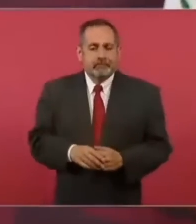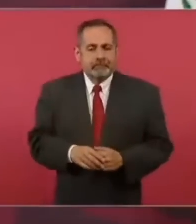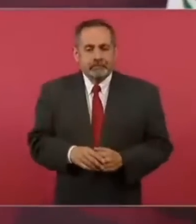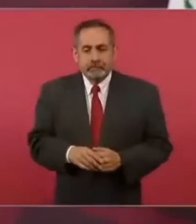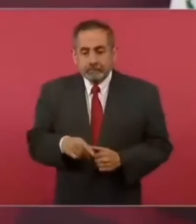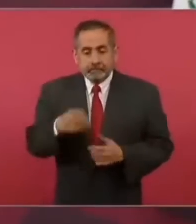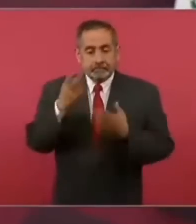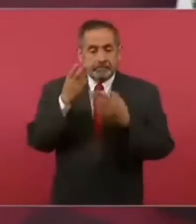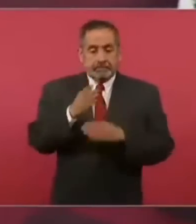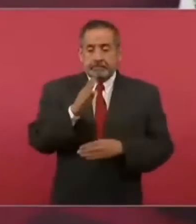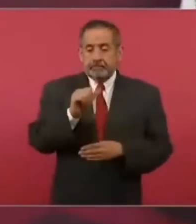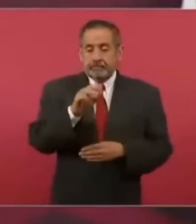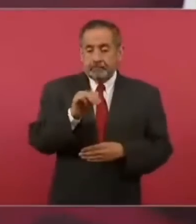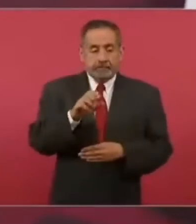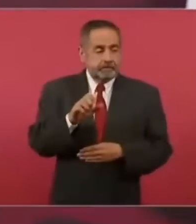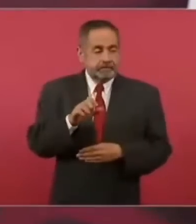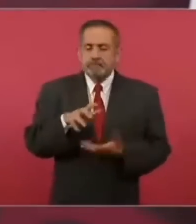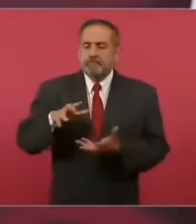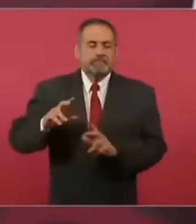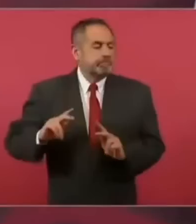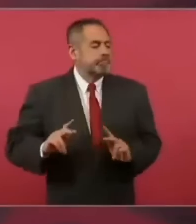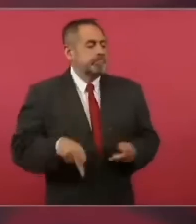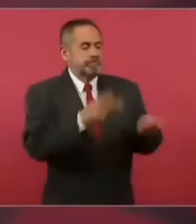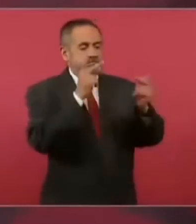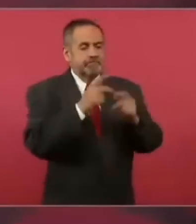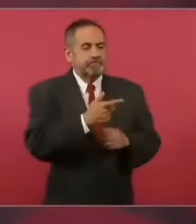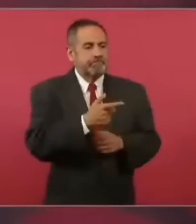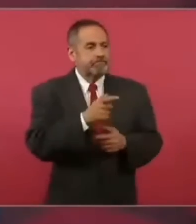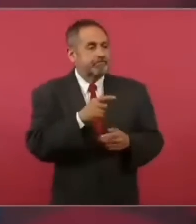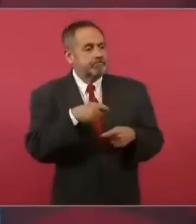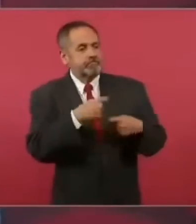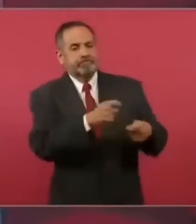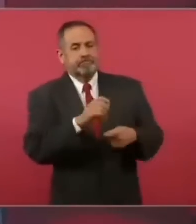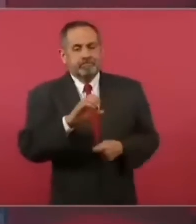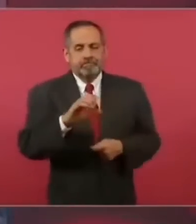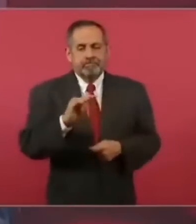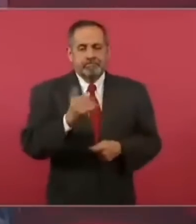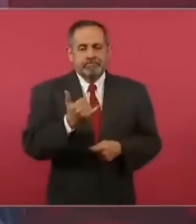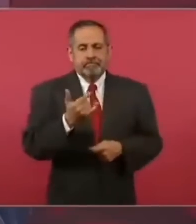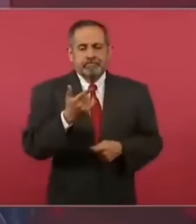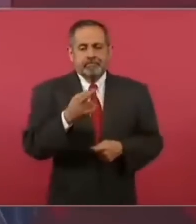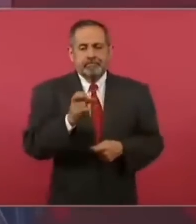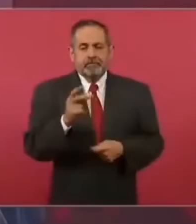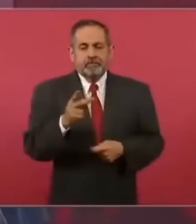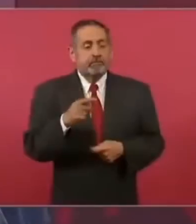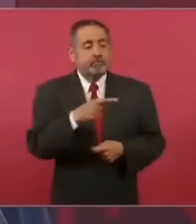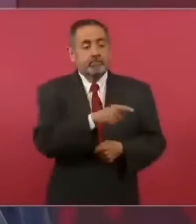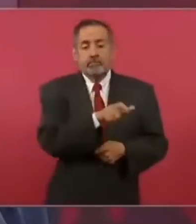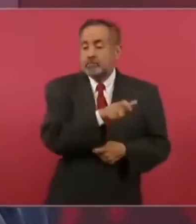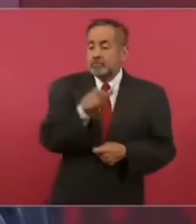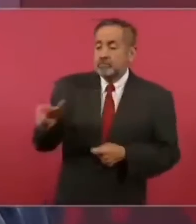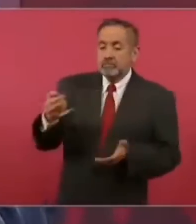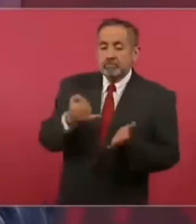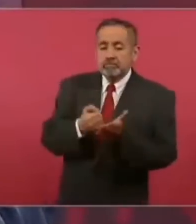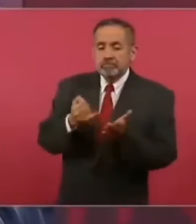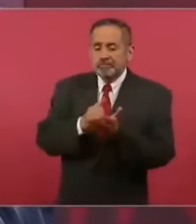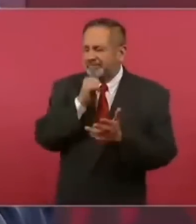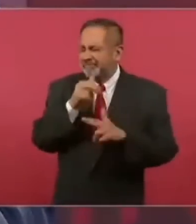vender Banamex a Citigroup sin pagar un centavo de impuestos